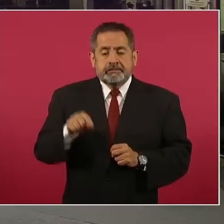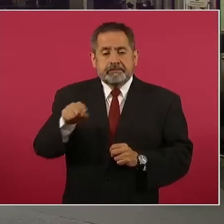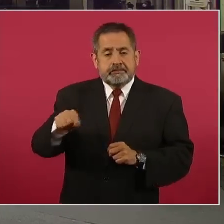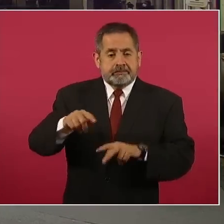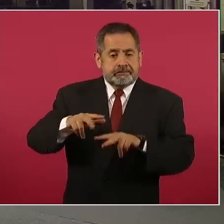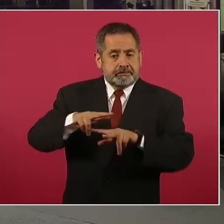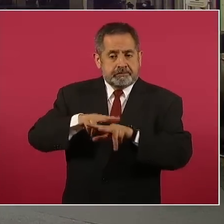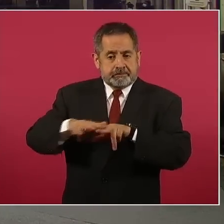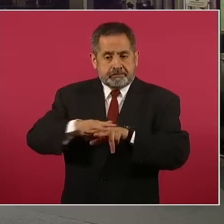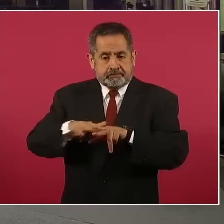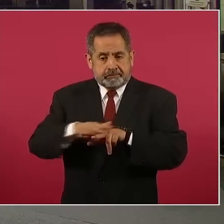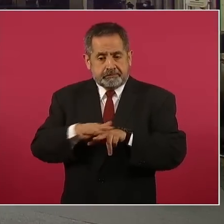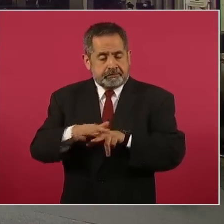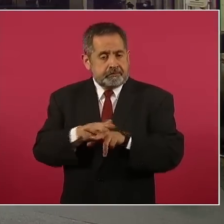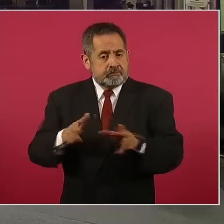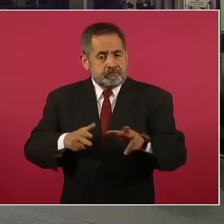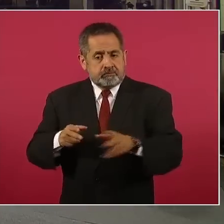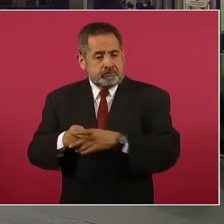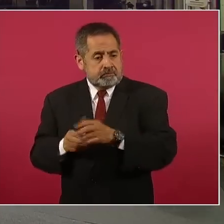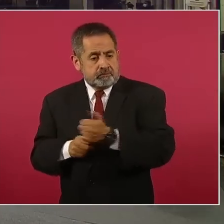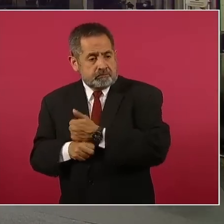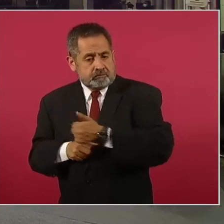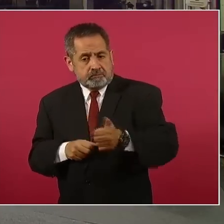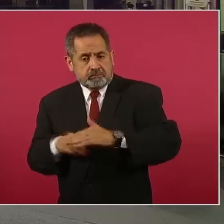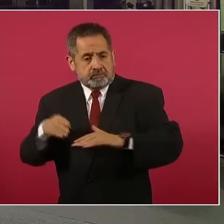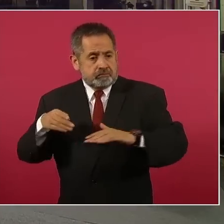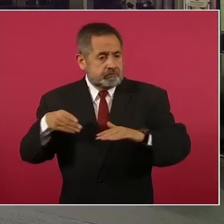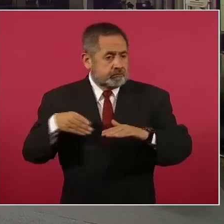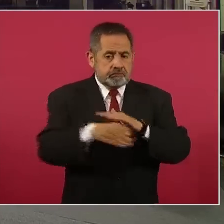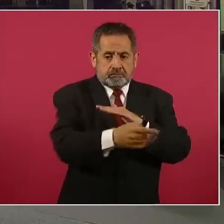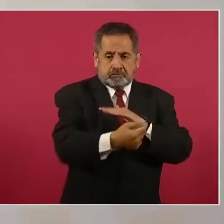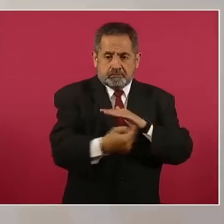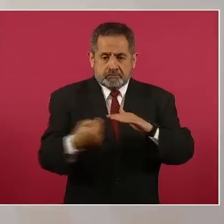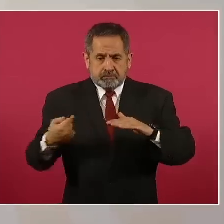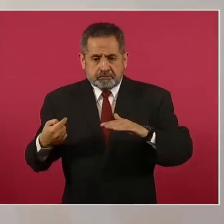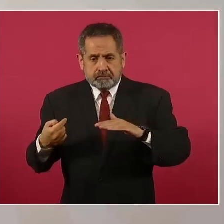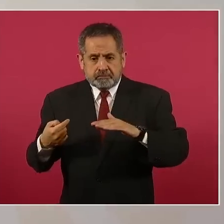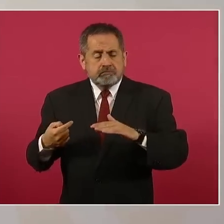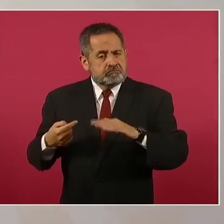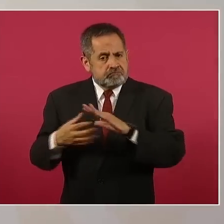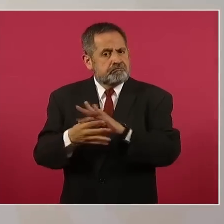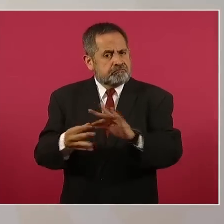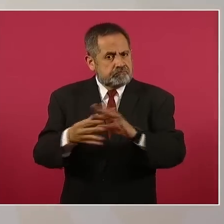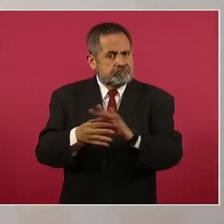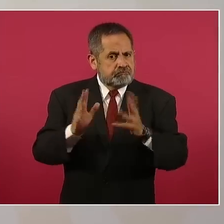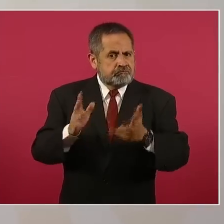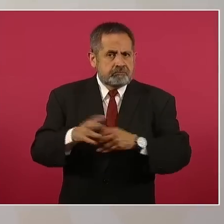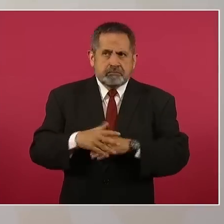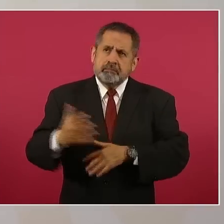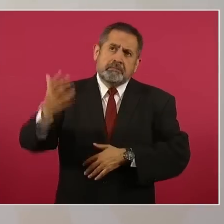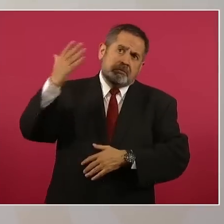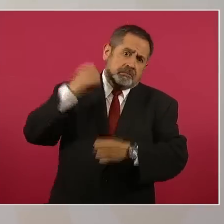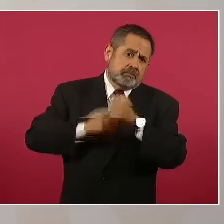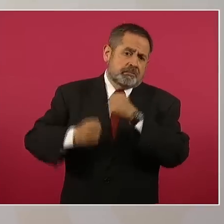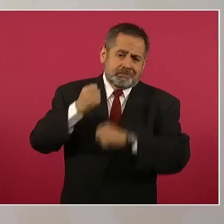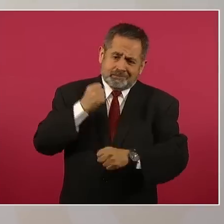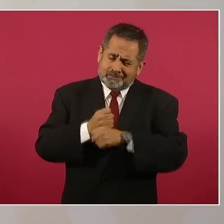que es un problema de muchos años,